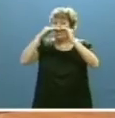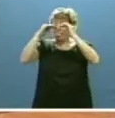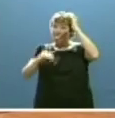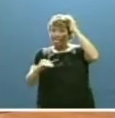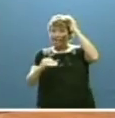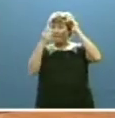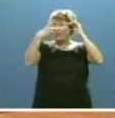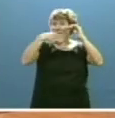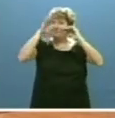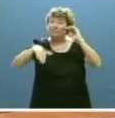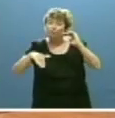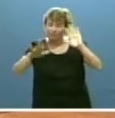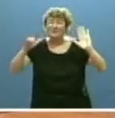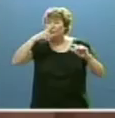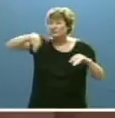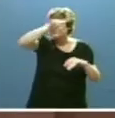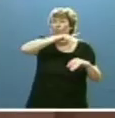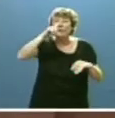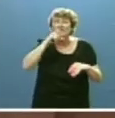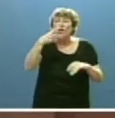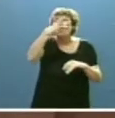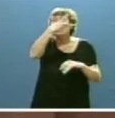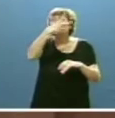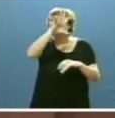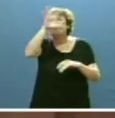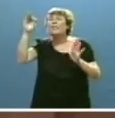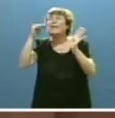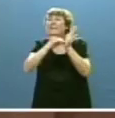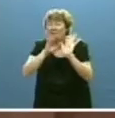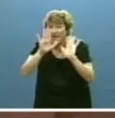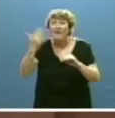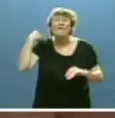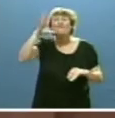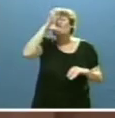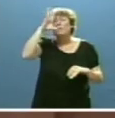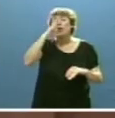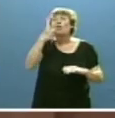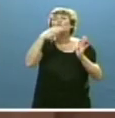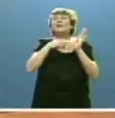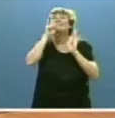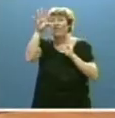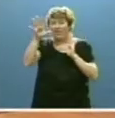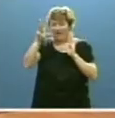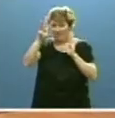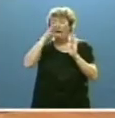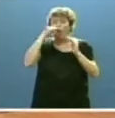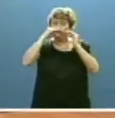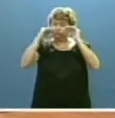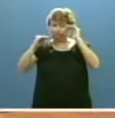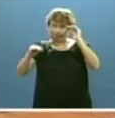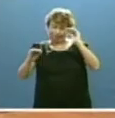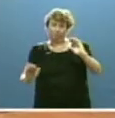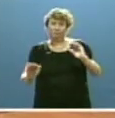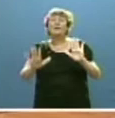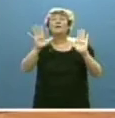que llegó a ser, recordémoslo, de 250.000 en febrero de 2013. Por su